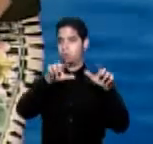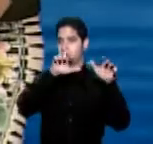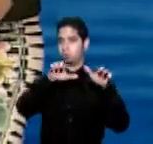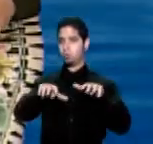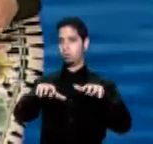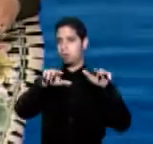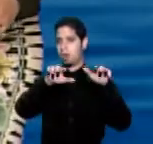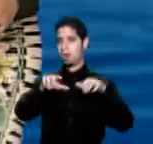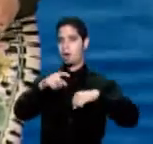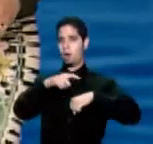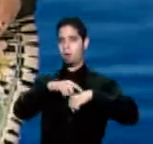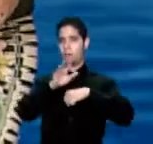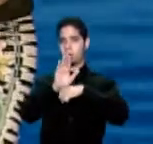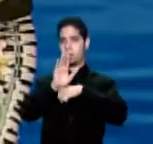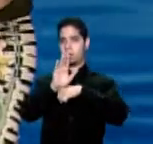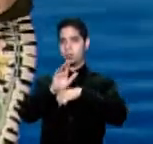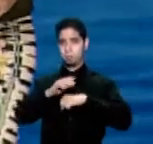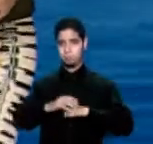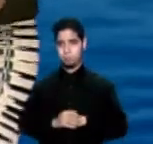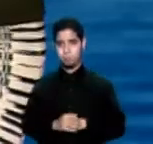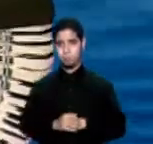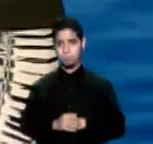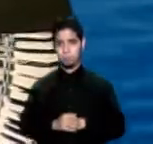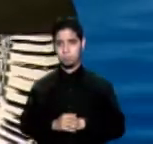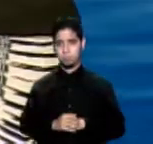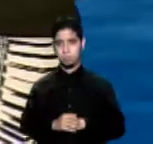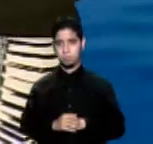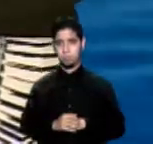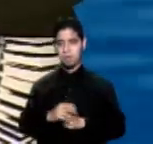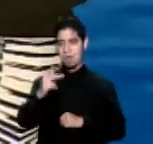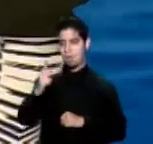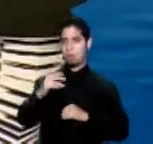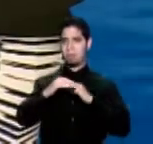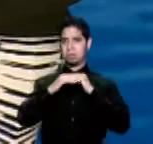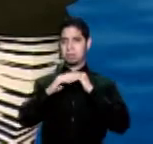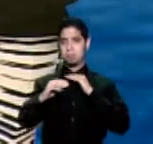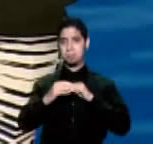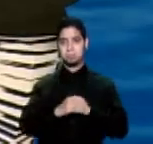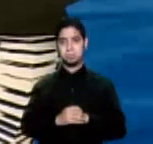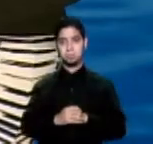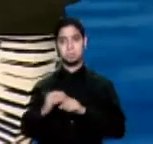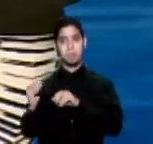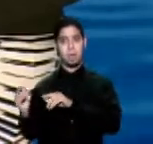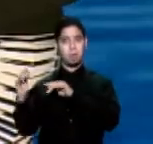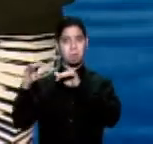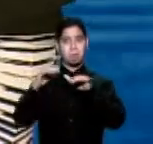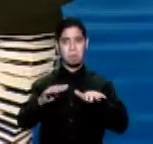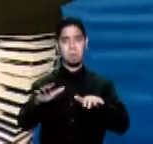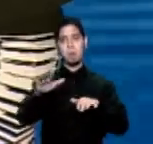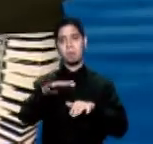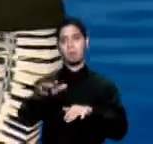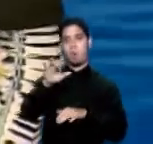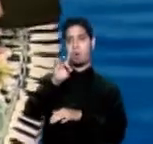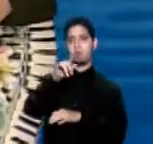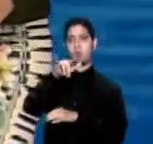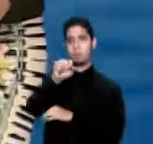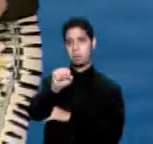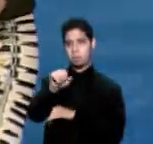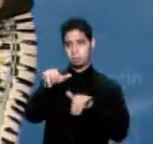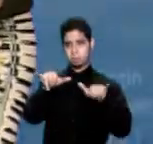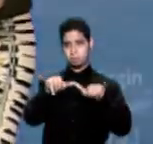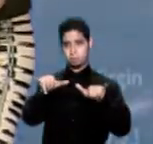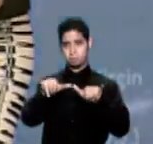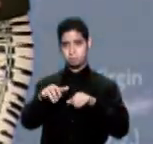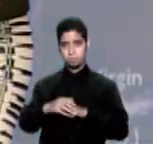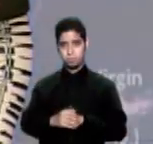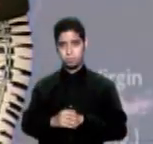tarde el jueves regresan las condiciones estables y en las condiciones marítimas muy deterioradas olas sobre 8 pies de altura rompen en la